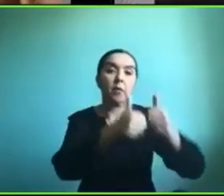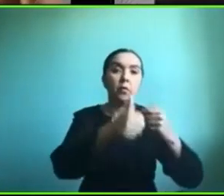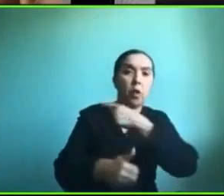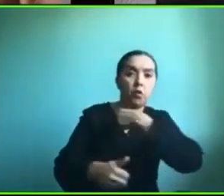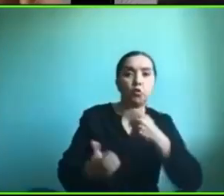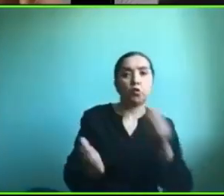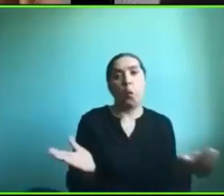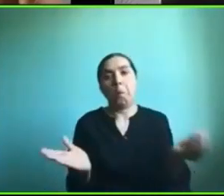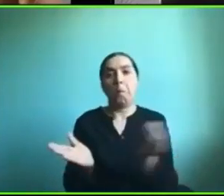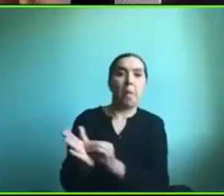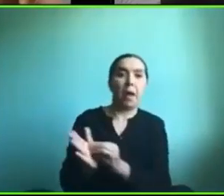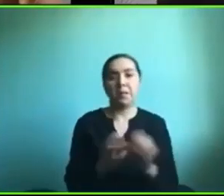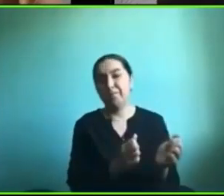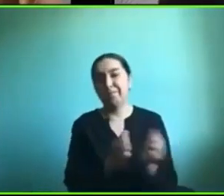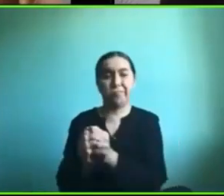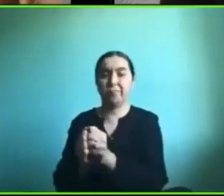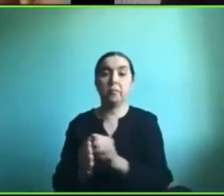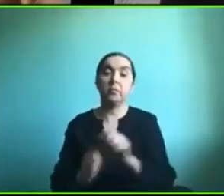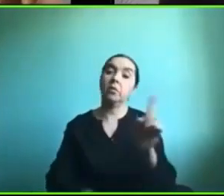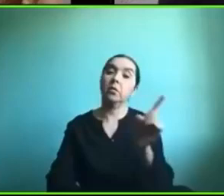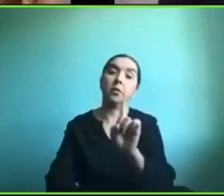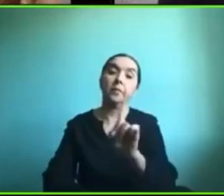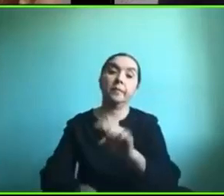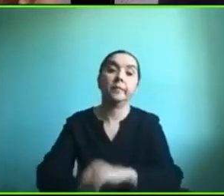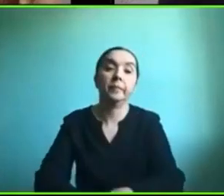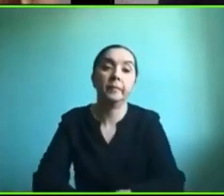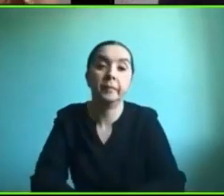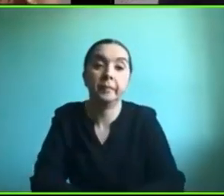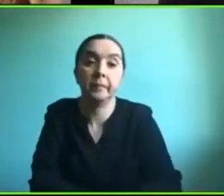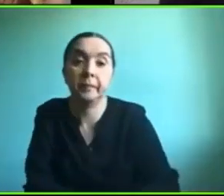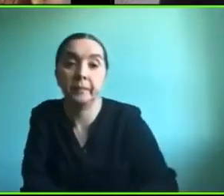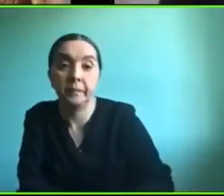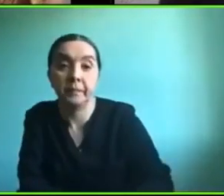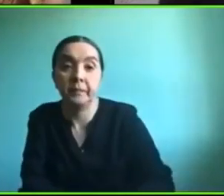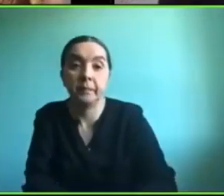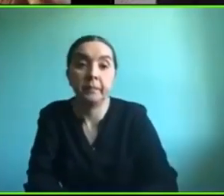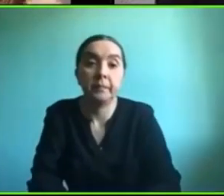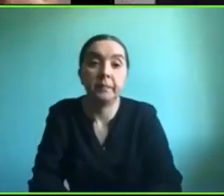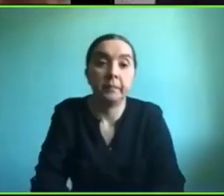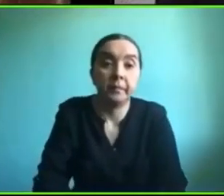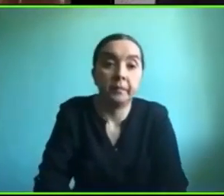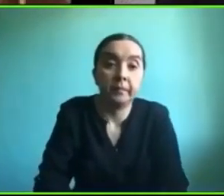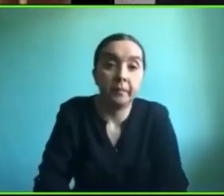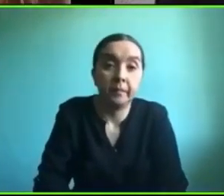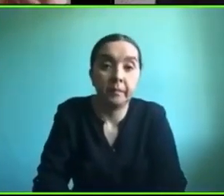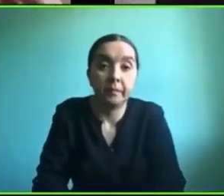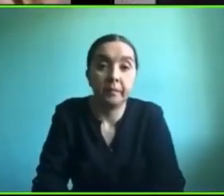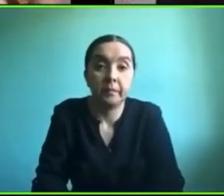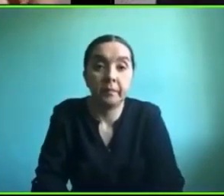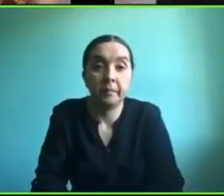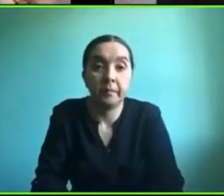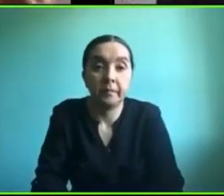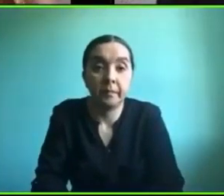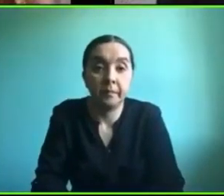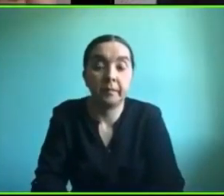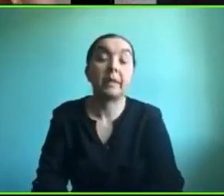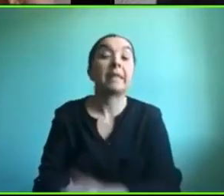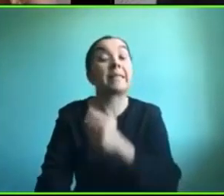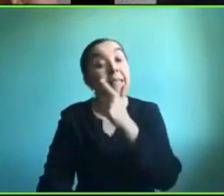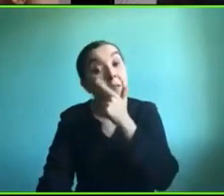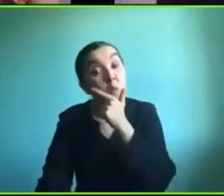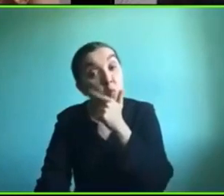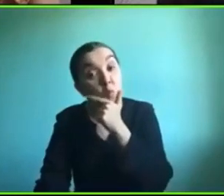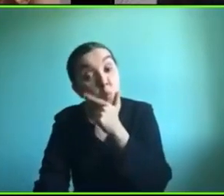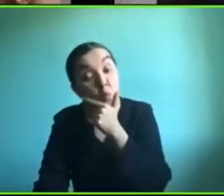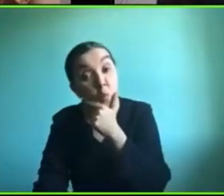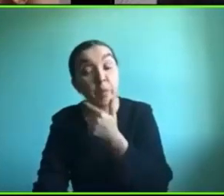con que ya tiene que trabajar la persona claro entonces en caso de que tengan duda o quieran alguna recomendación igual nos